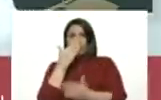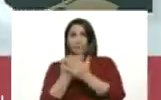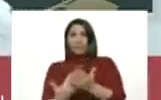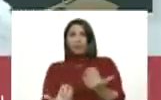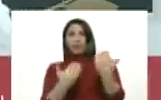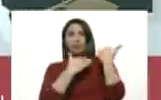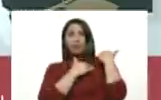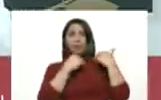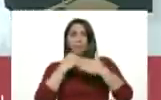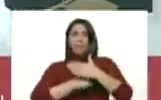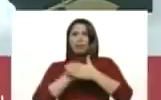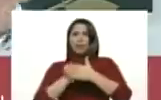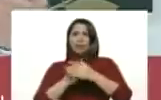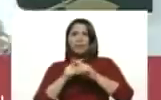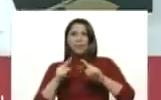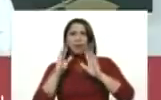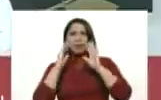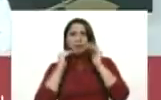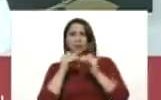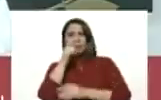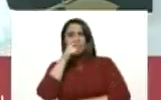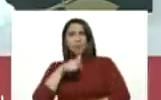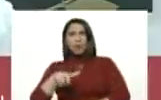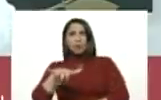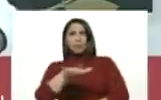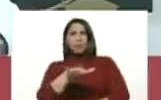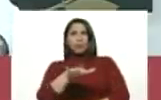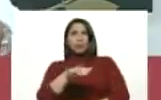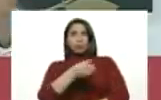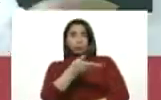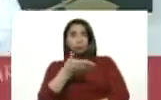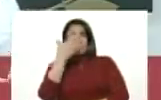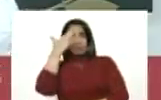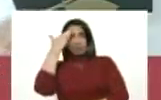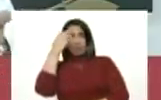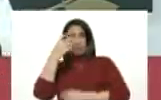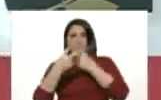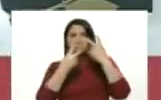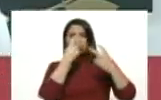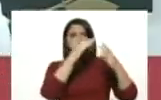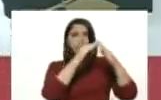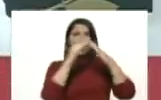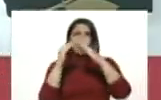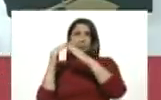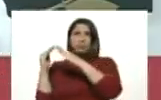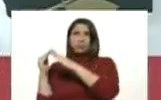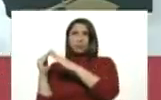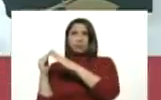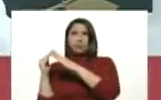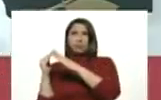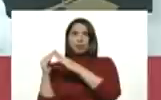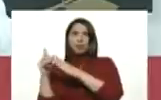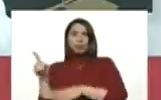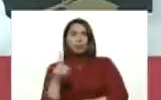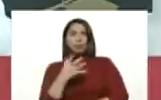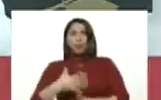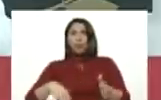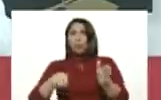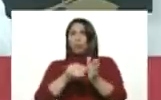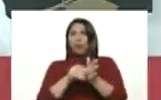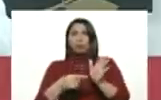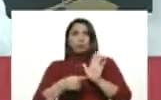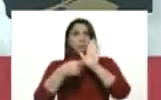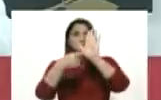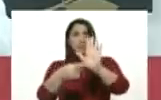de la batalla para atender al pueblo. Ustedes saben, la visita a casa por casa. No hemos vuelto a presentar imágenes.